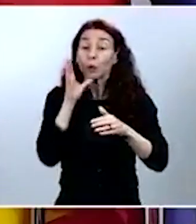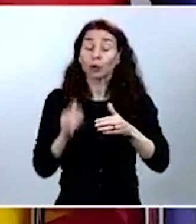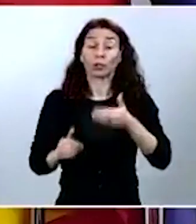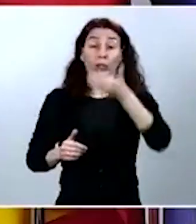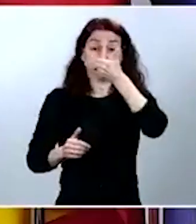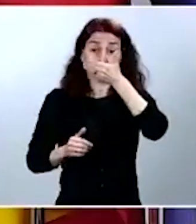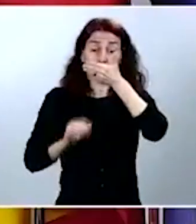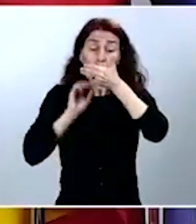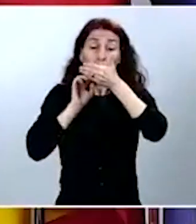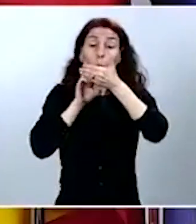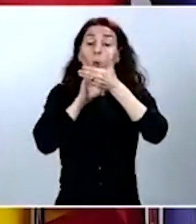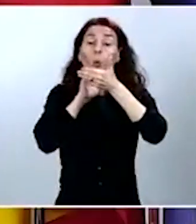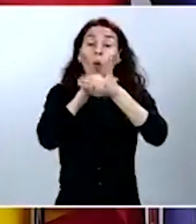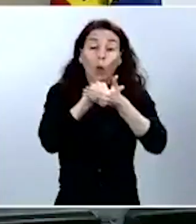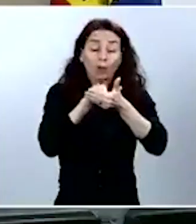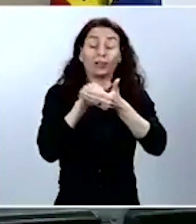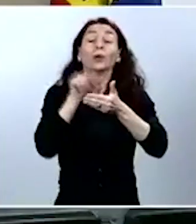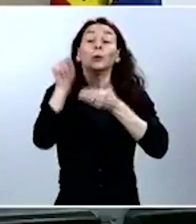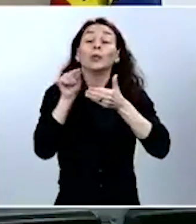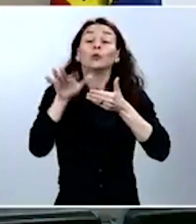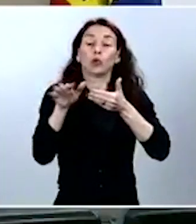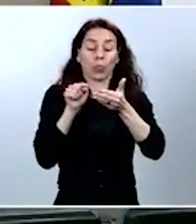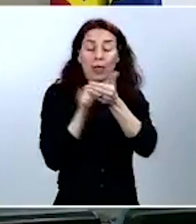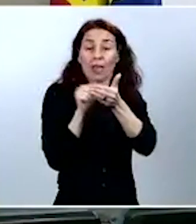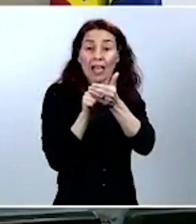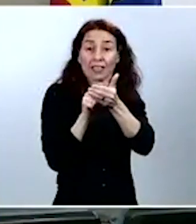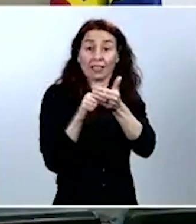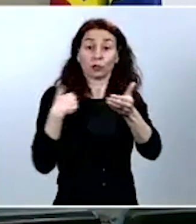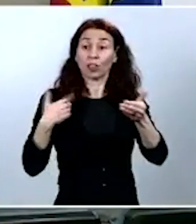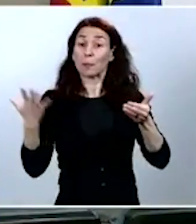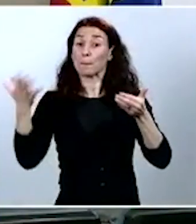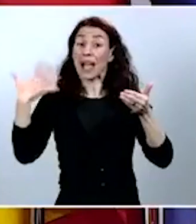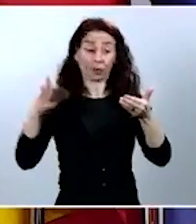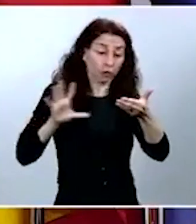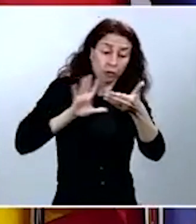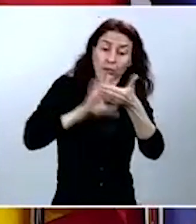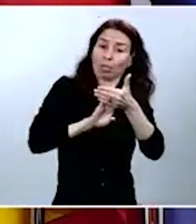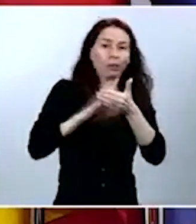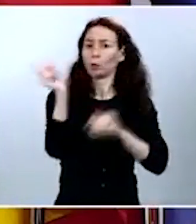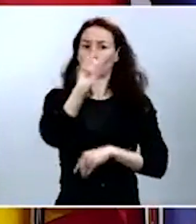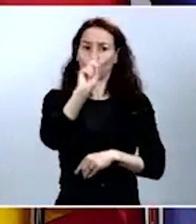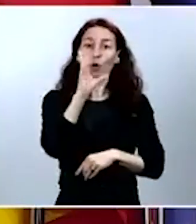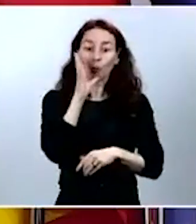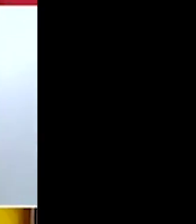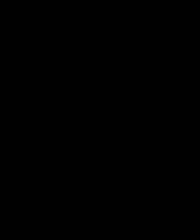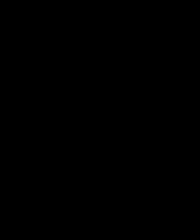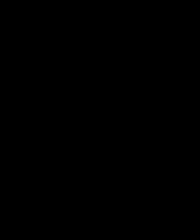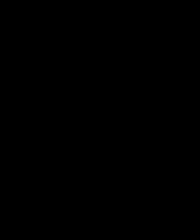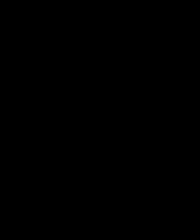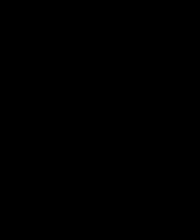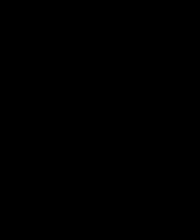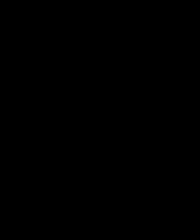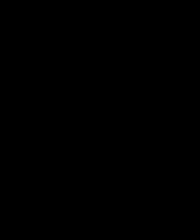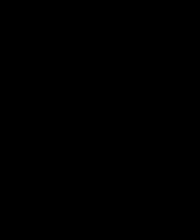vas a contaminar tus manos. Entonces tienes que tener cuidado de no tocarla por dentro y echarla en donde hay que echarla correctamente.